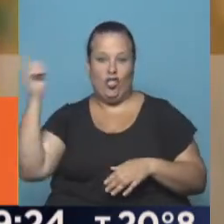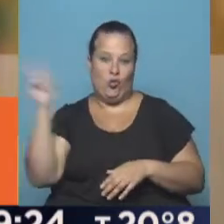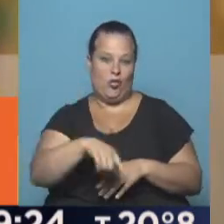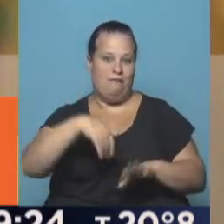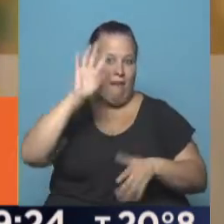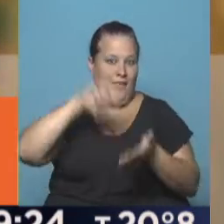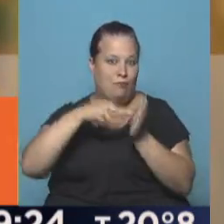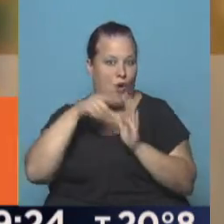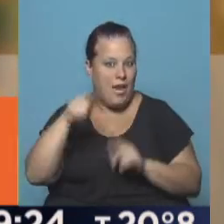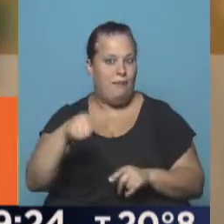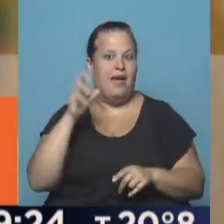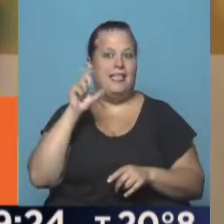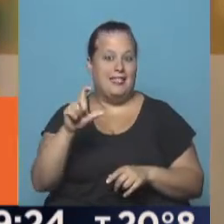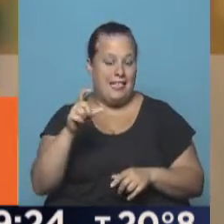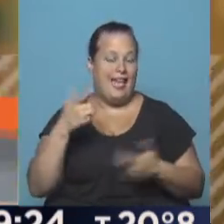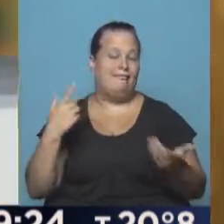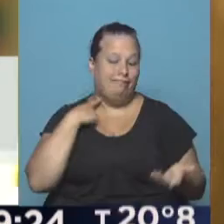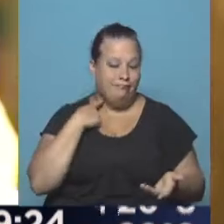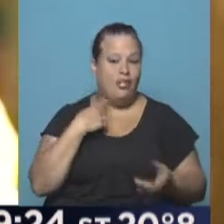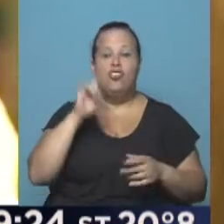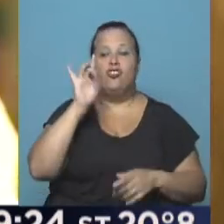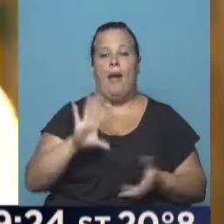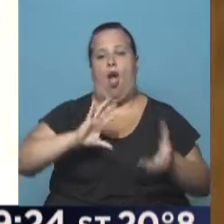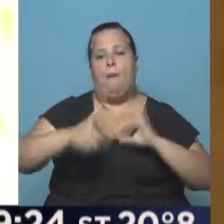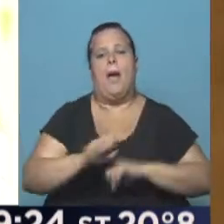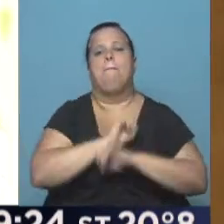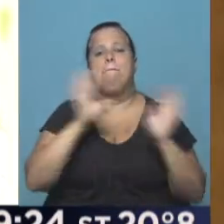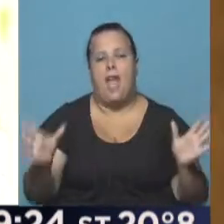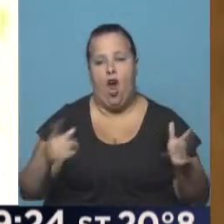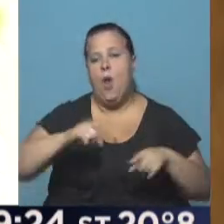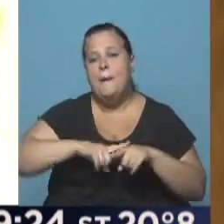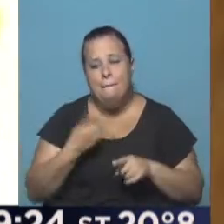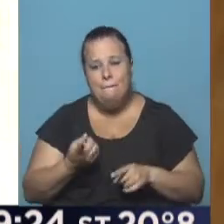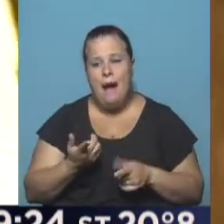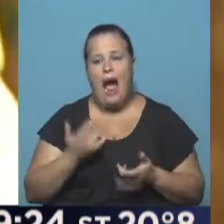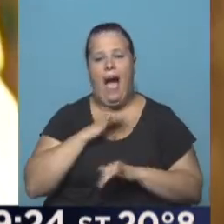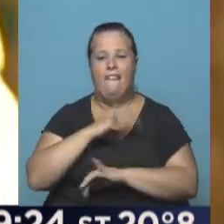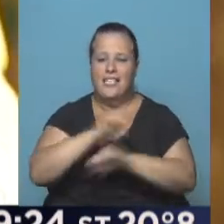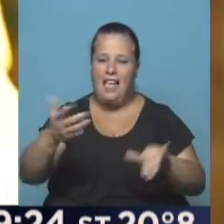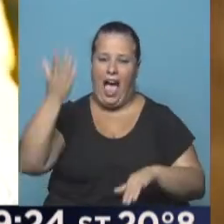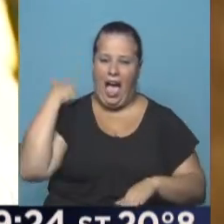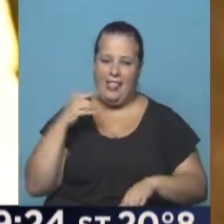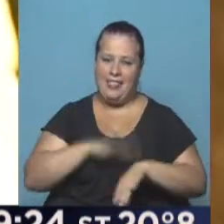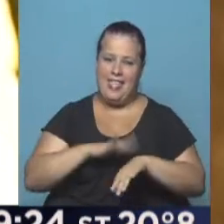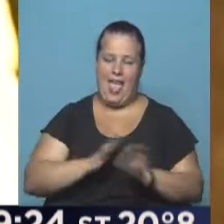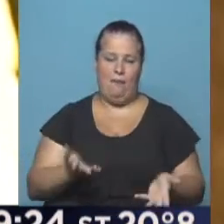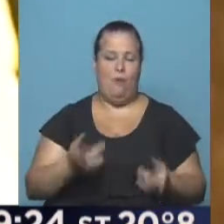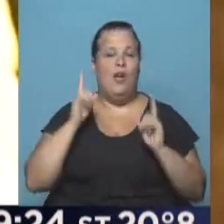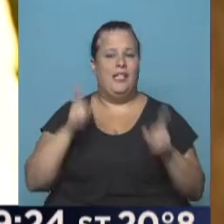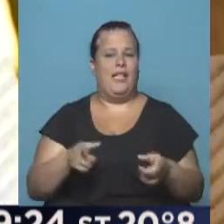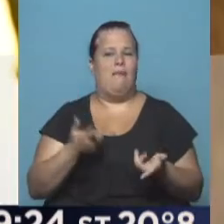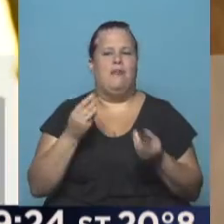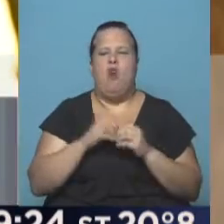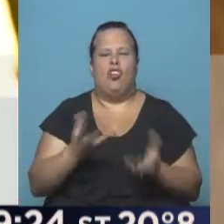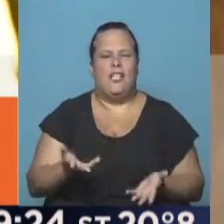que es la más afectada en este caso por la línea C, la única que hicieron es complicarle la vida en un paro sin aviso previo. Y además el